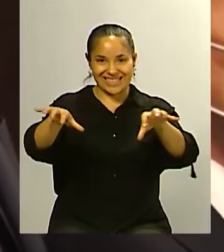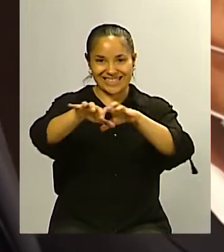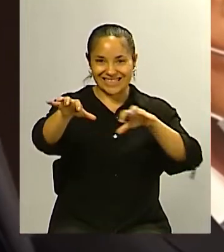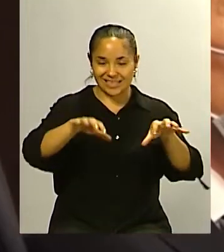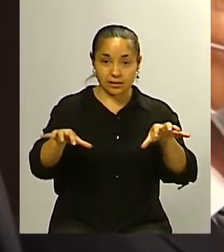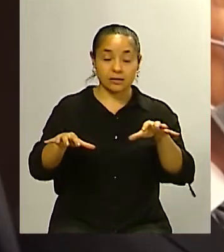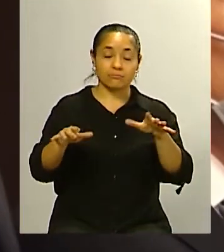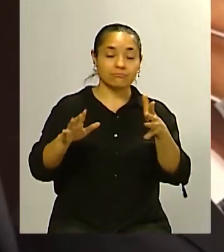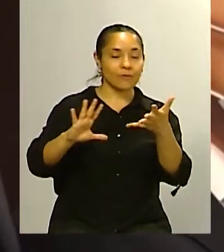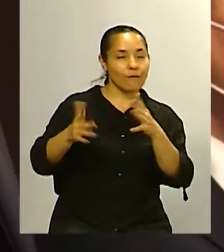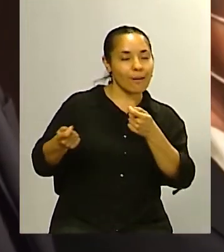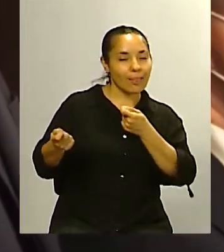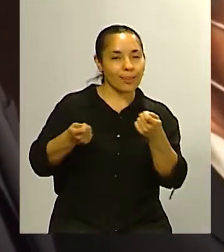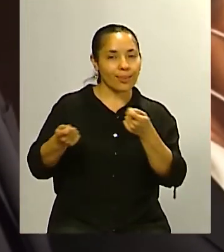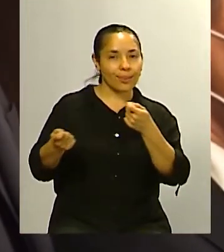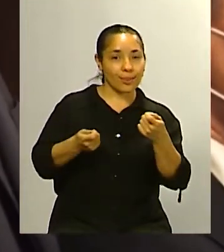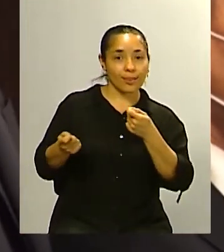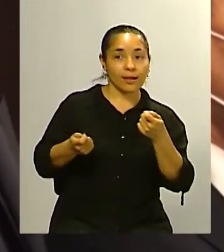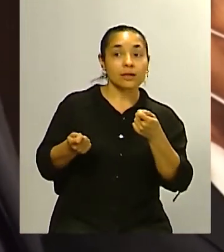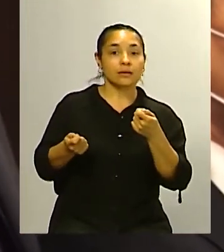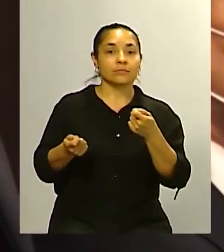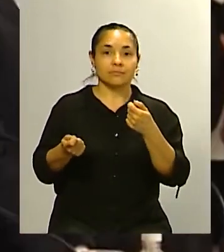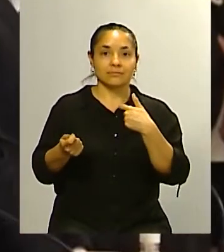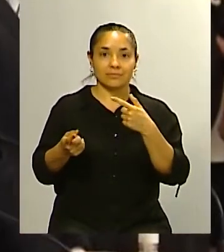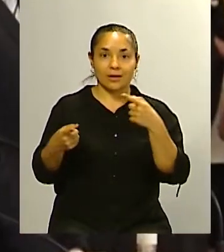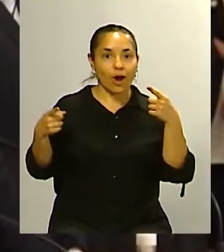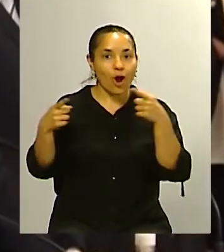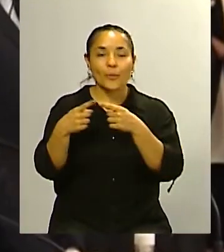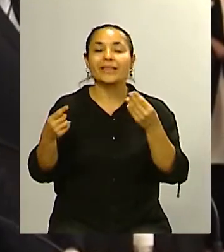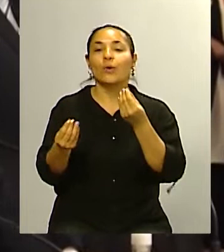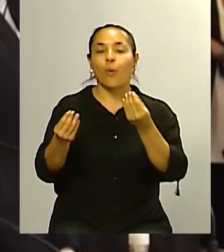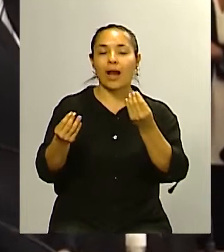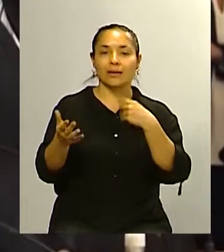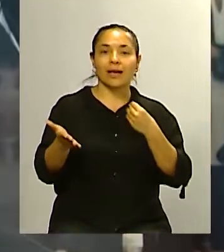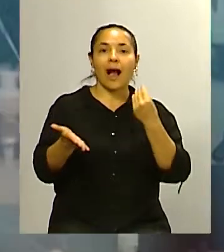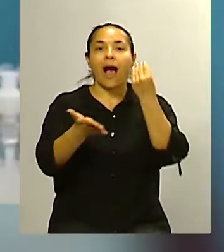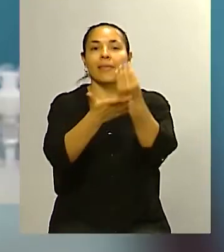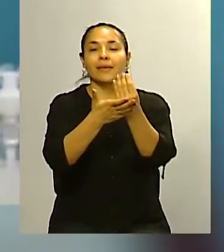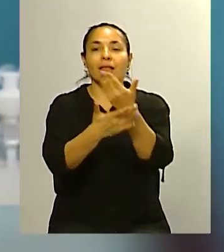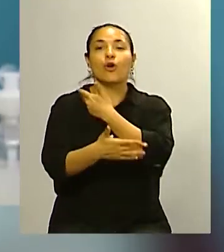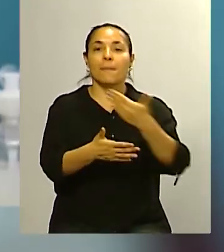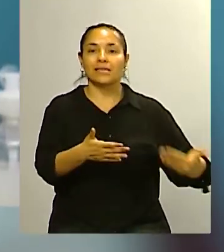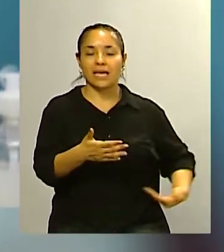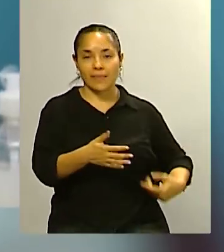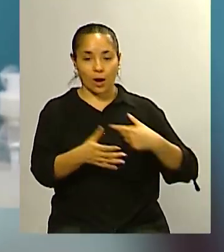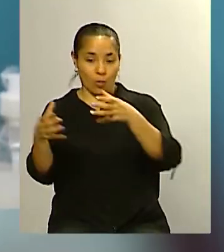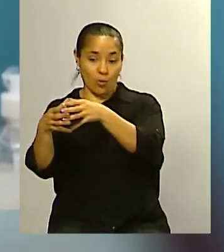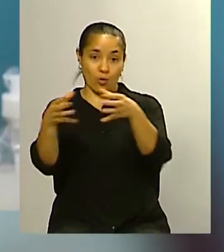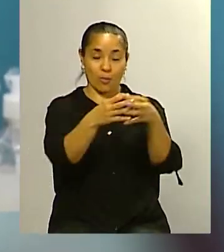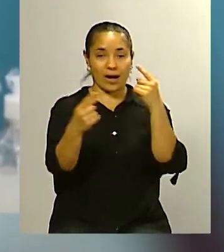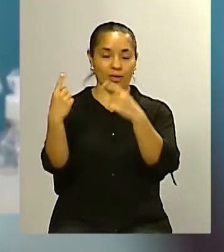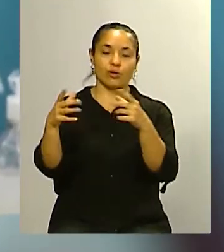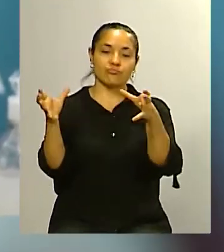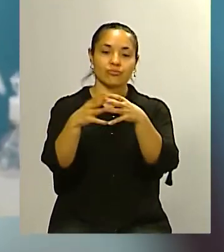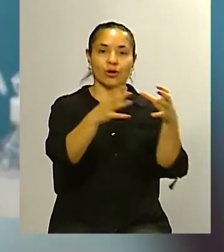juegos van a van a buscar a ver quién es el candidato presidencial de cada uno de los de estos dos frentes